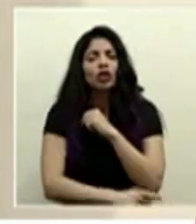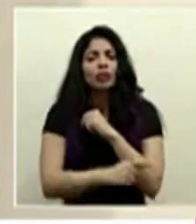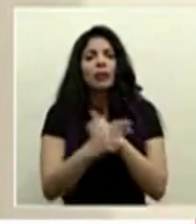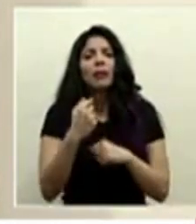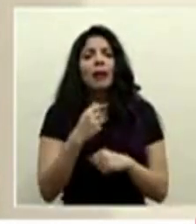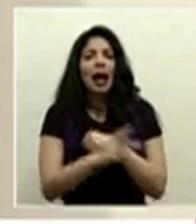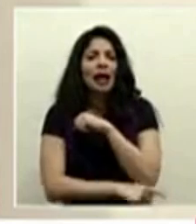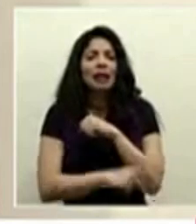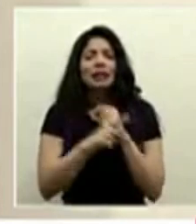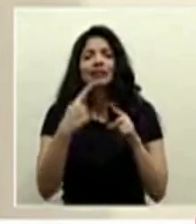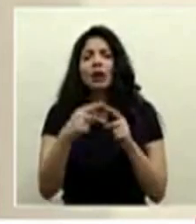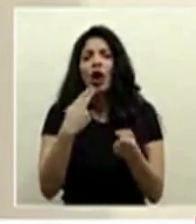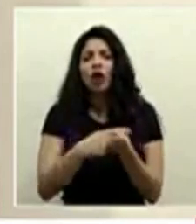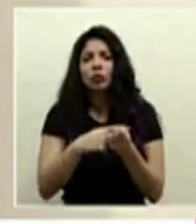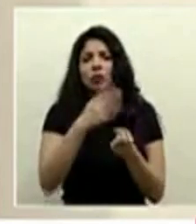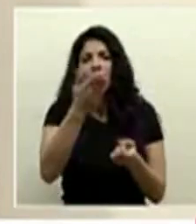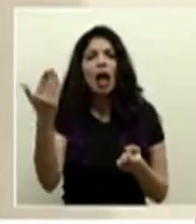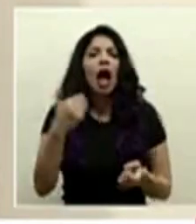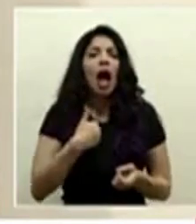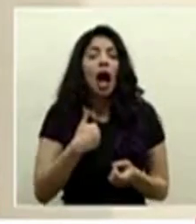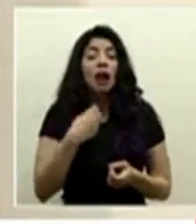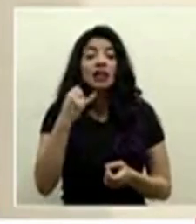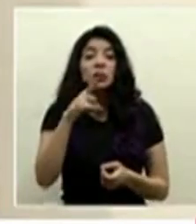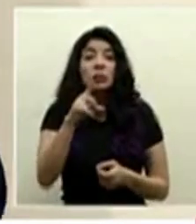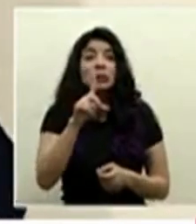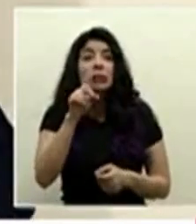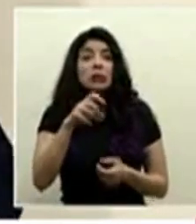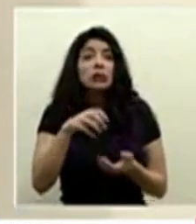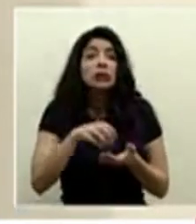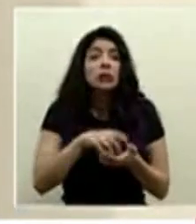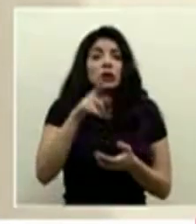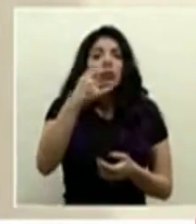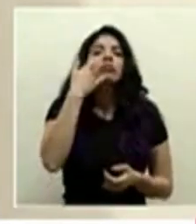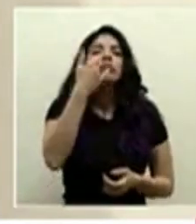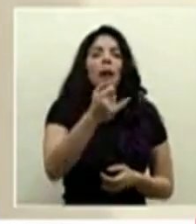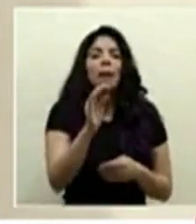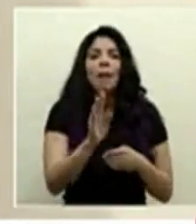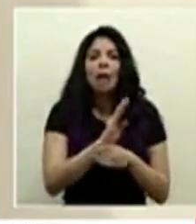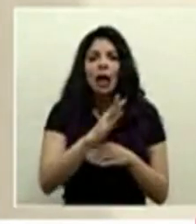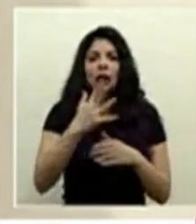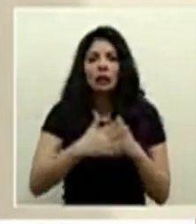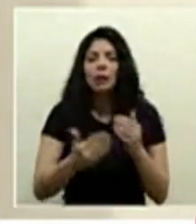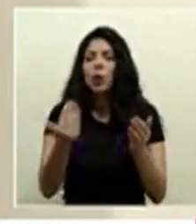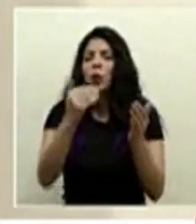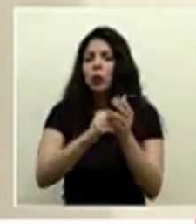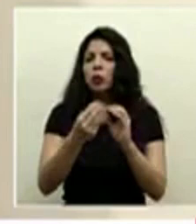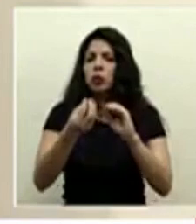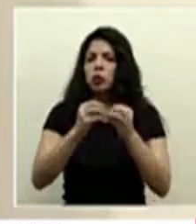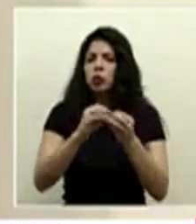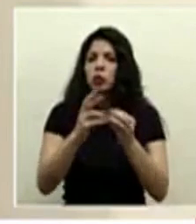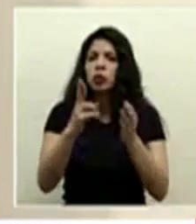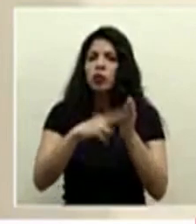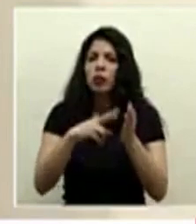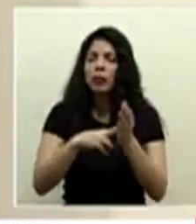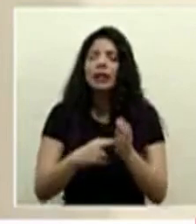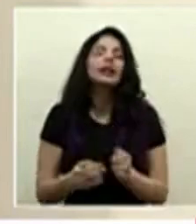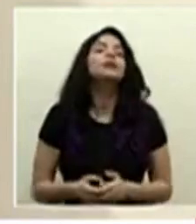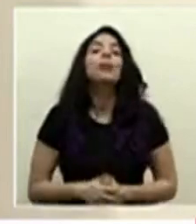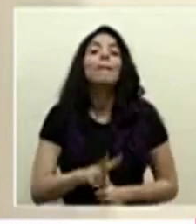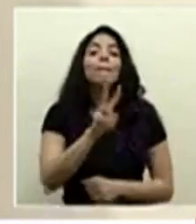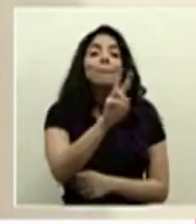si tienen alguna consulta pueden llamar al banco de sangre de nuevo repito el teléfono